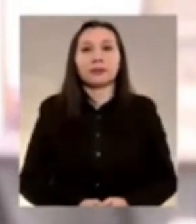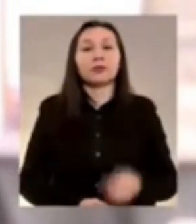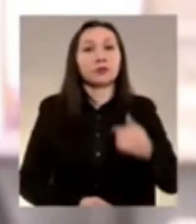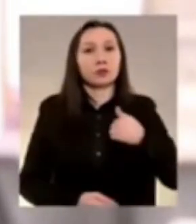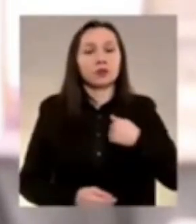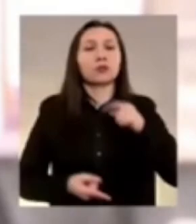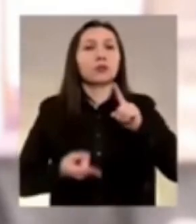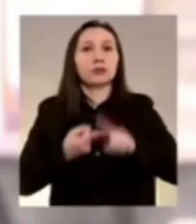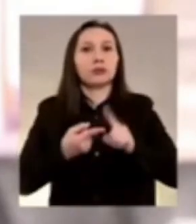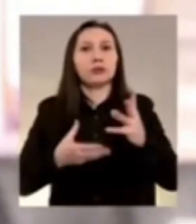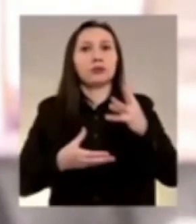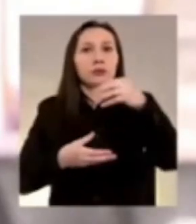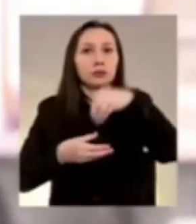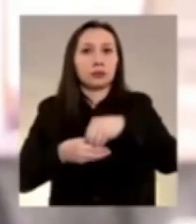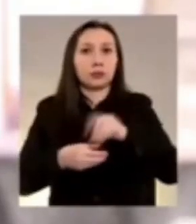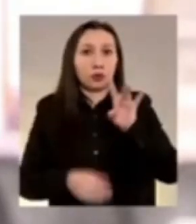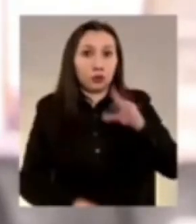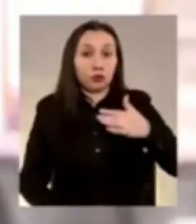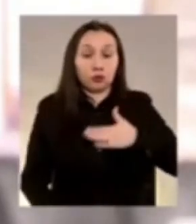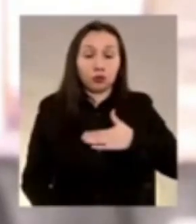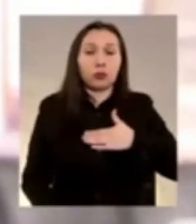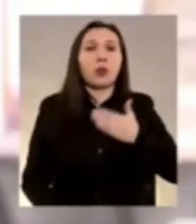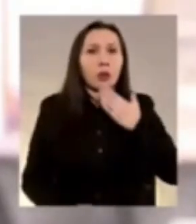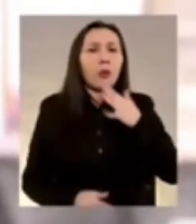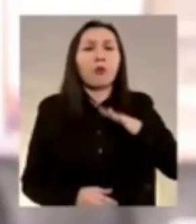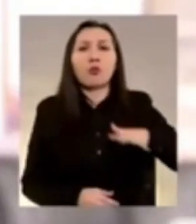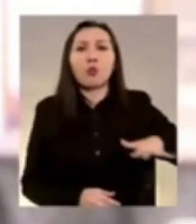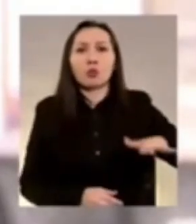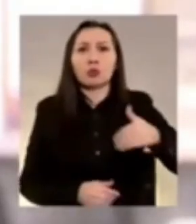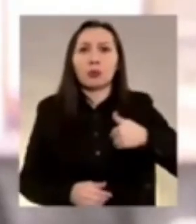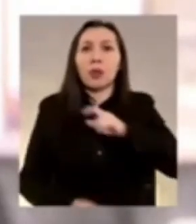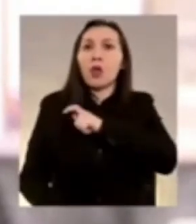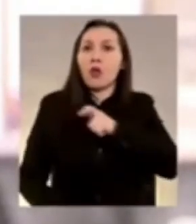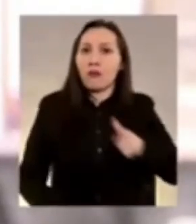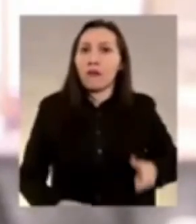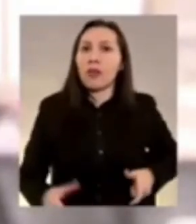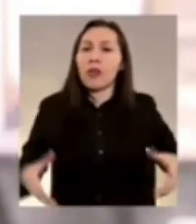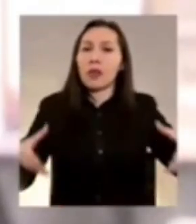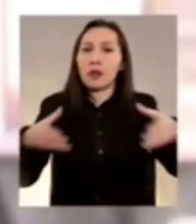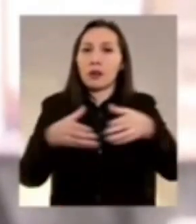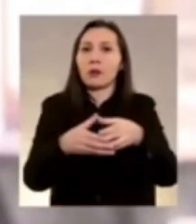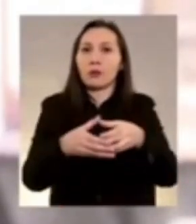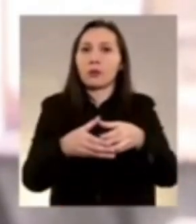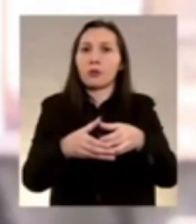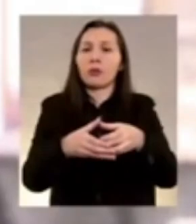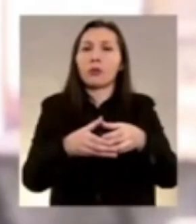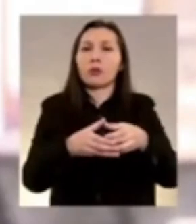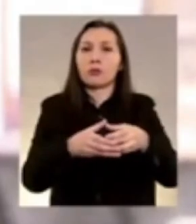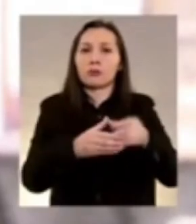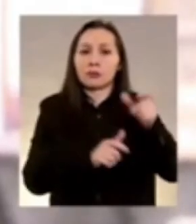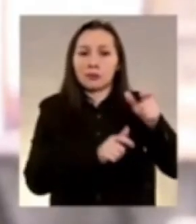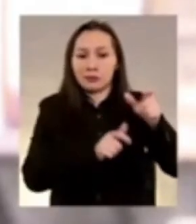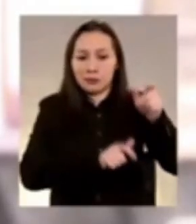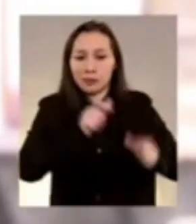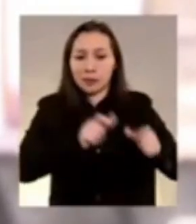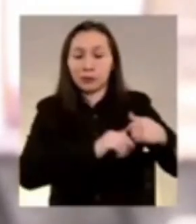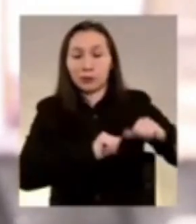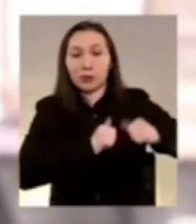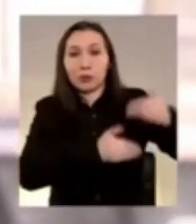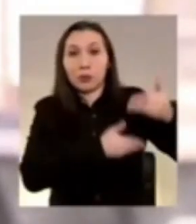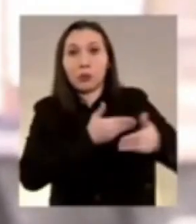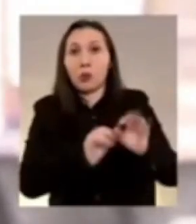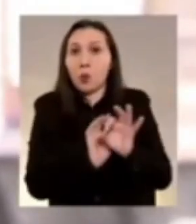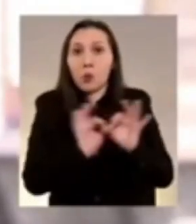pertenezco y no solo yo sino buena parte de mi gobierno a una generación que no